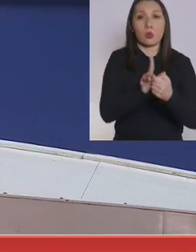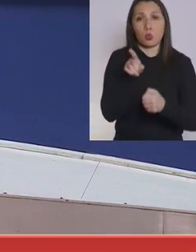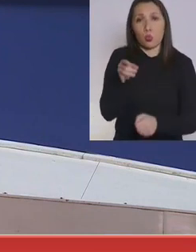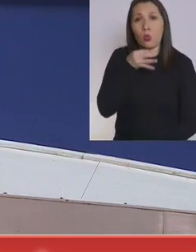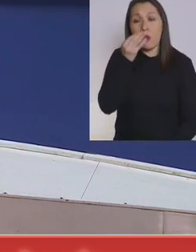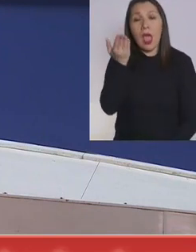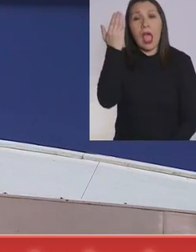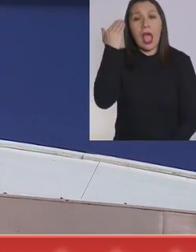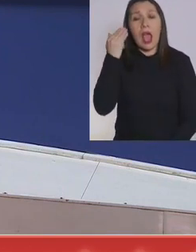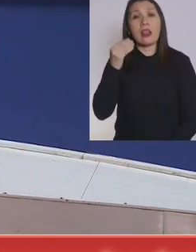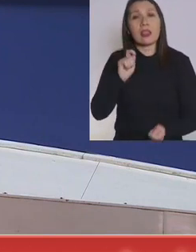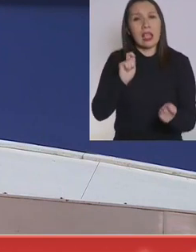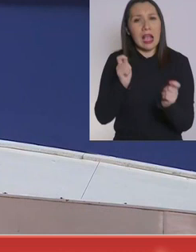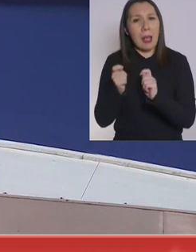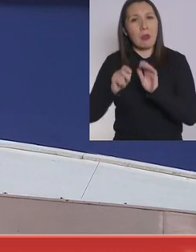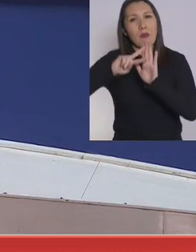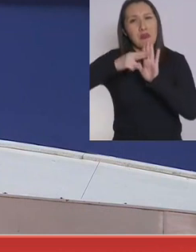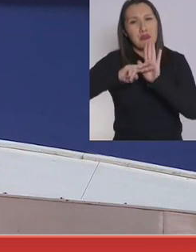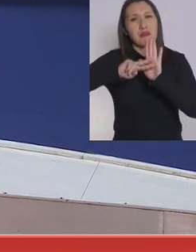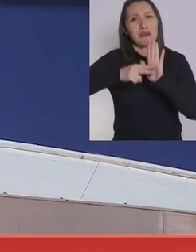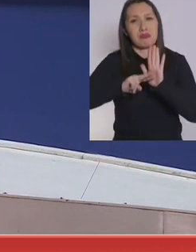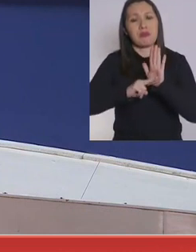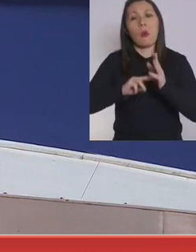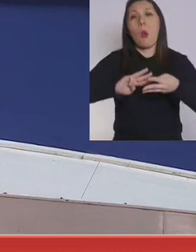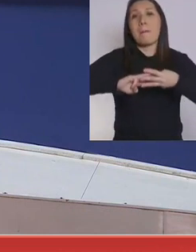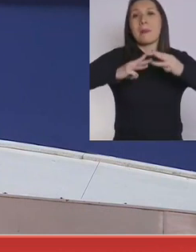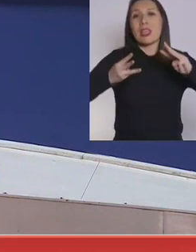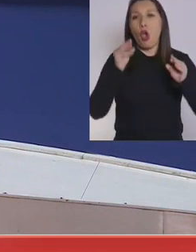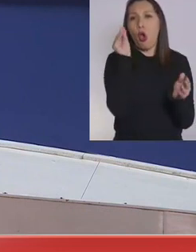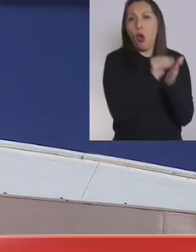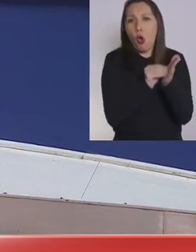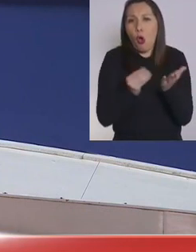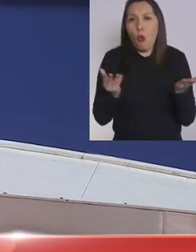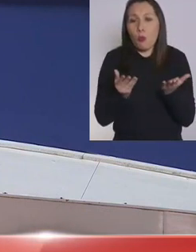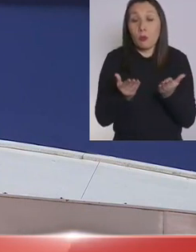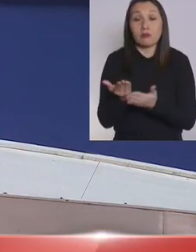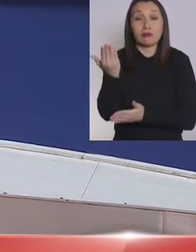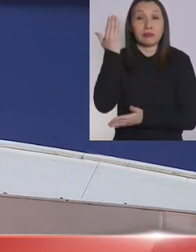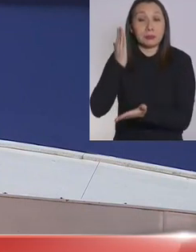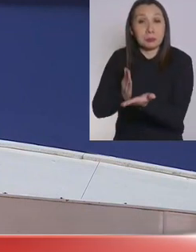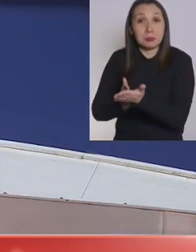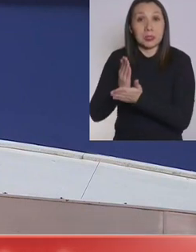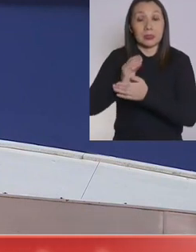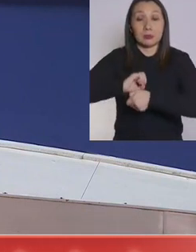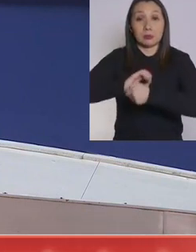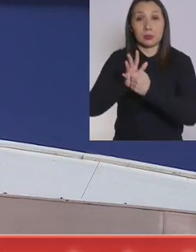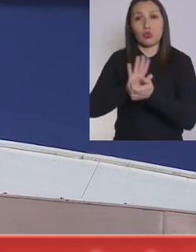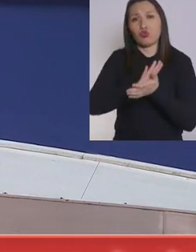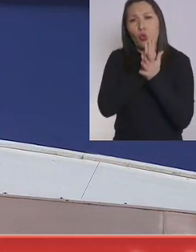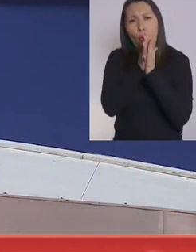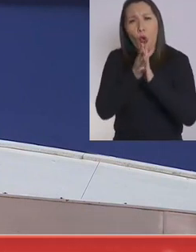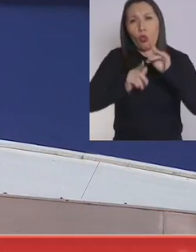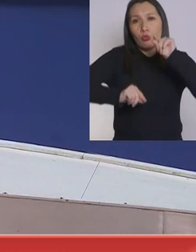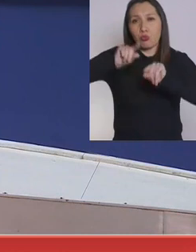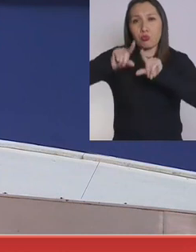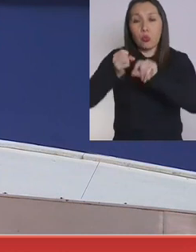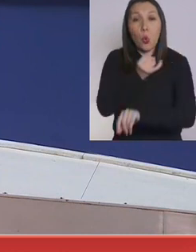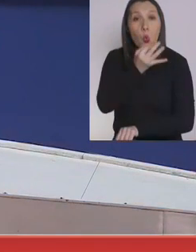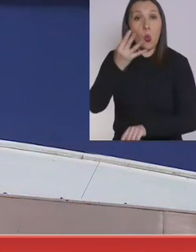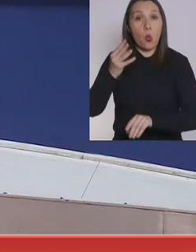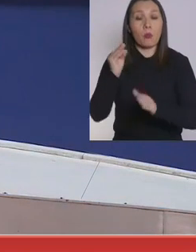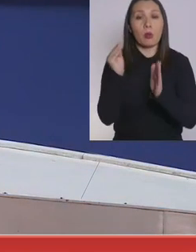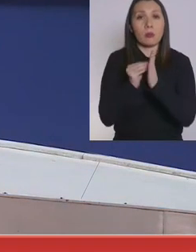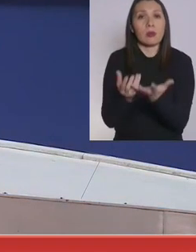reveló que antes de una serie de cambios que se han ido realizando a la metodología, al inicio de la pandemia, comillas, toda la estadística o la